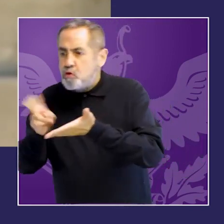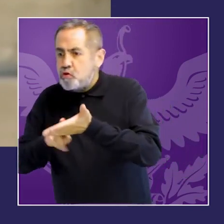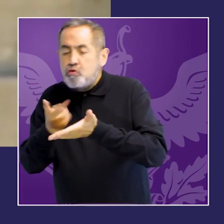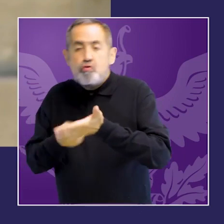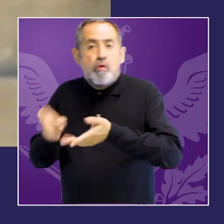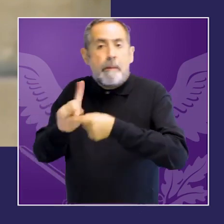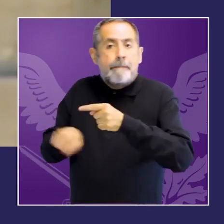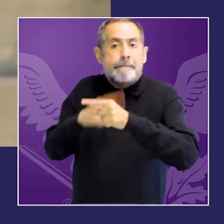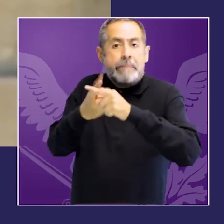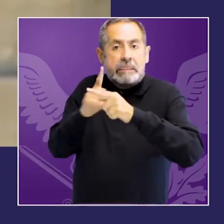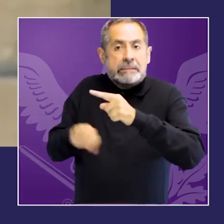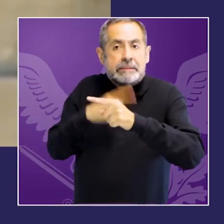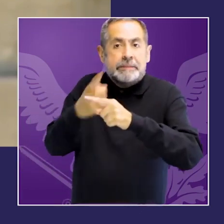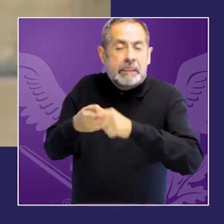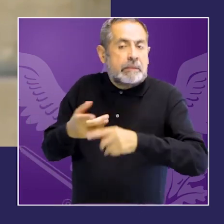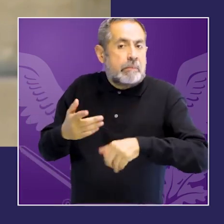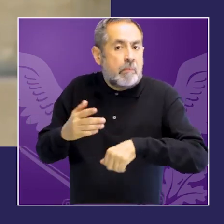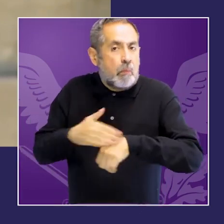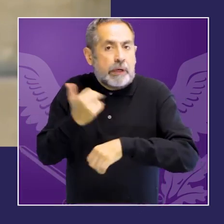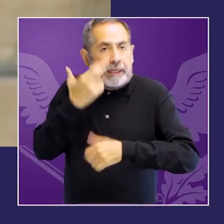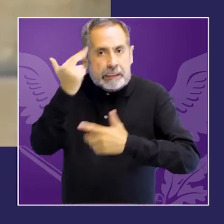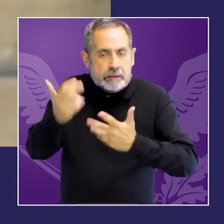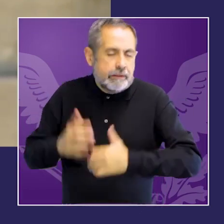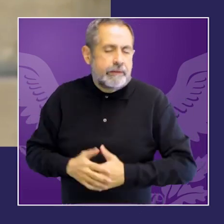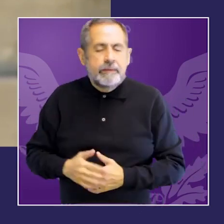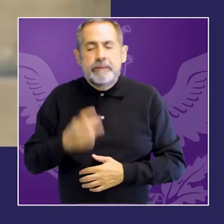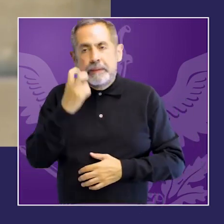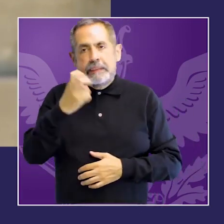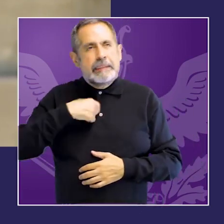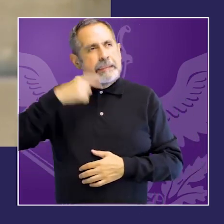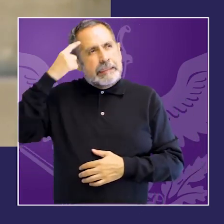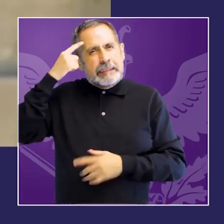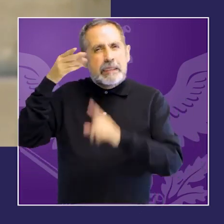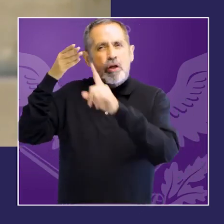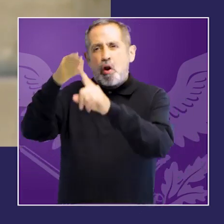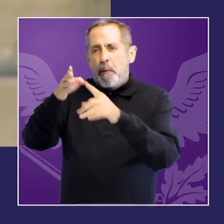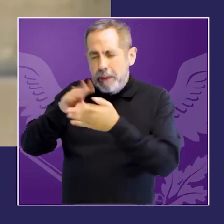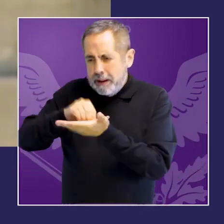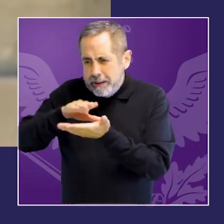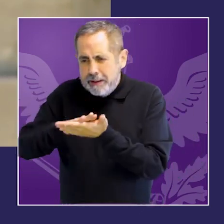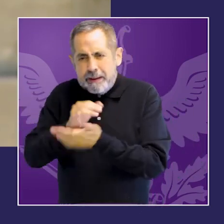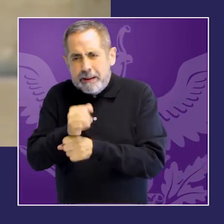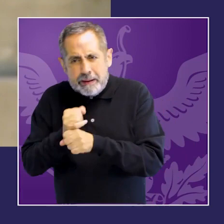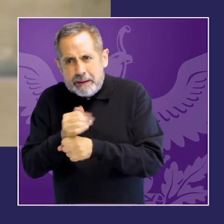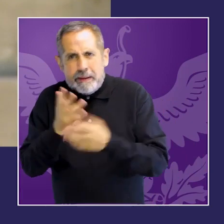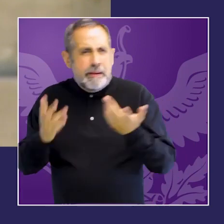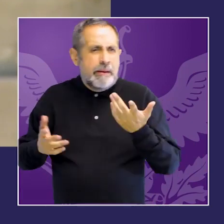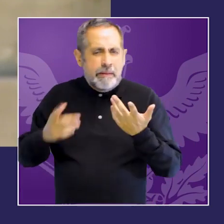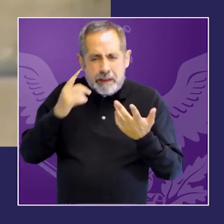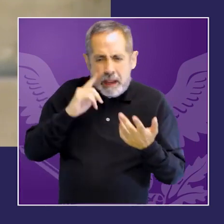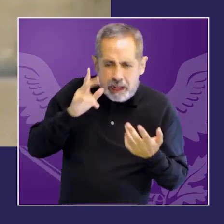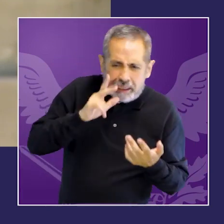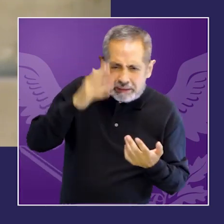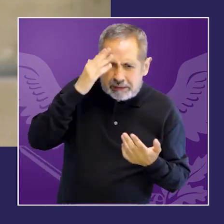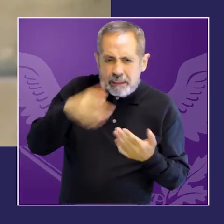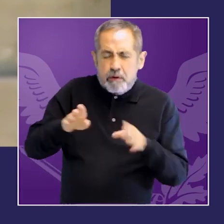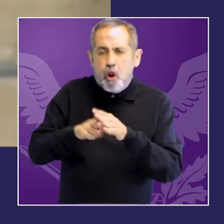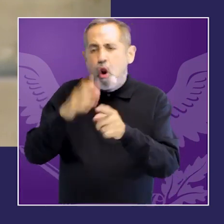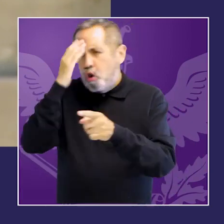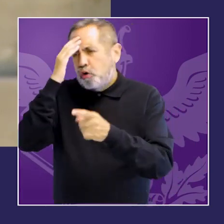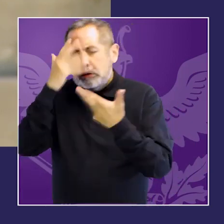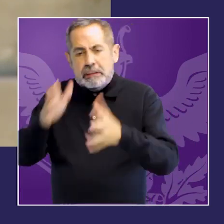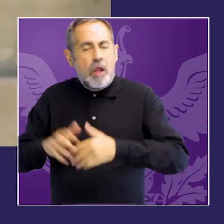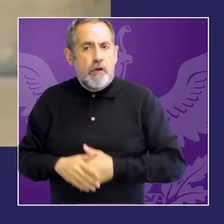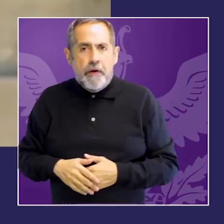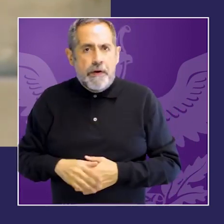la mayor precisión posible y el mayor detalle disponible. Después, a partir de la caracterización de